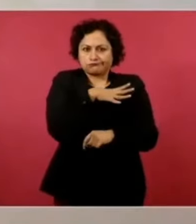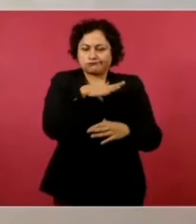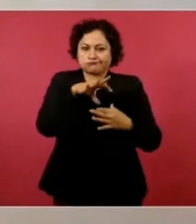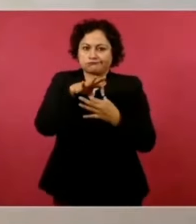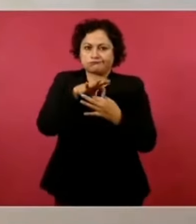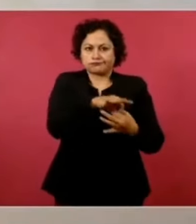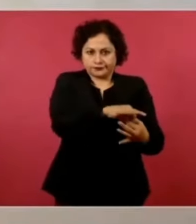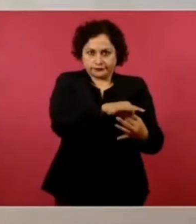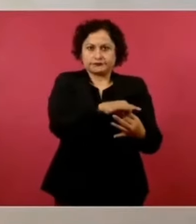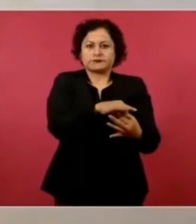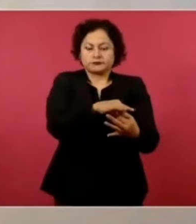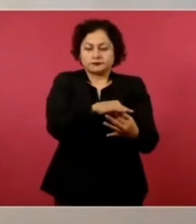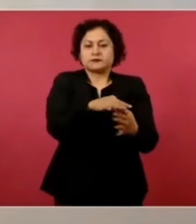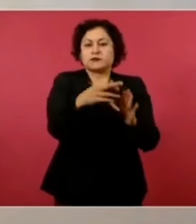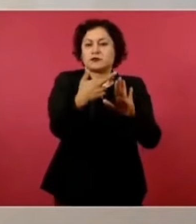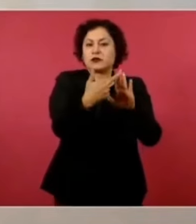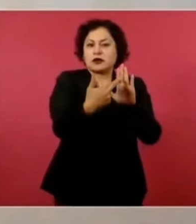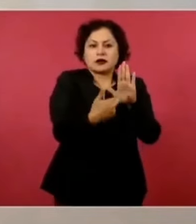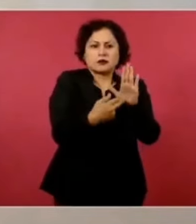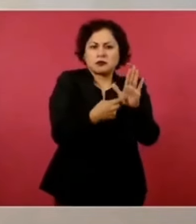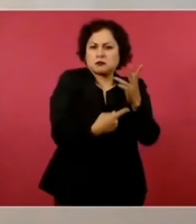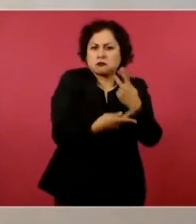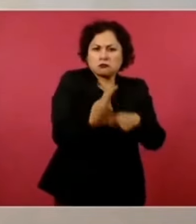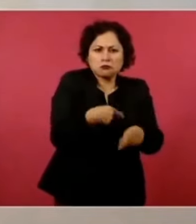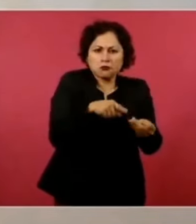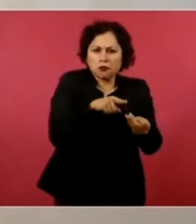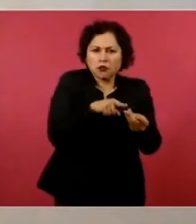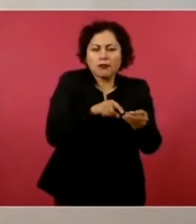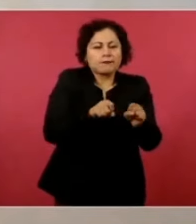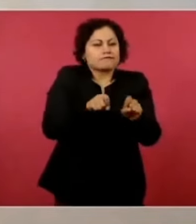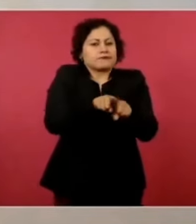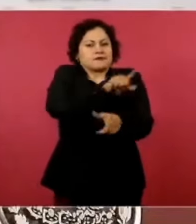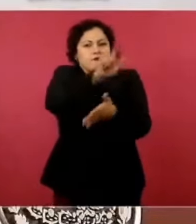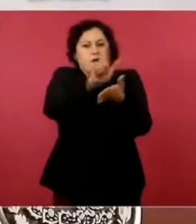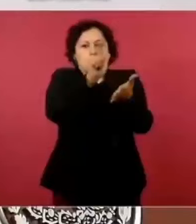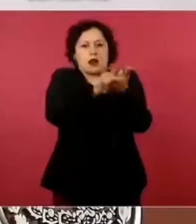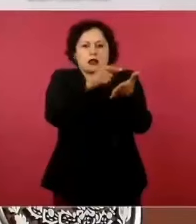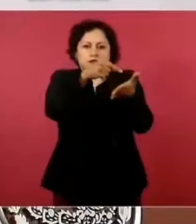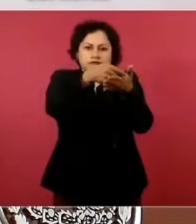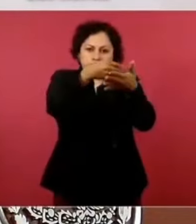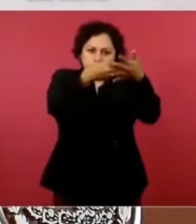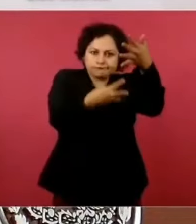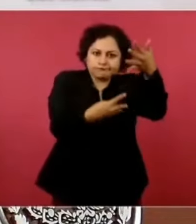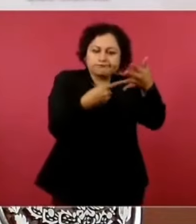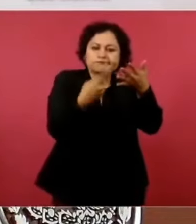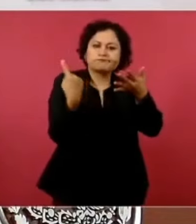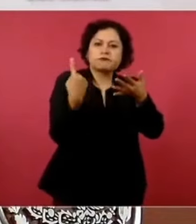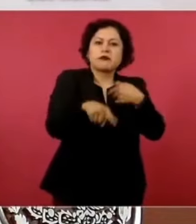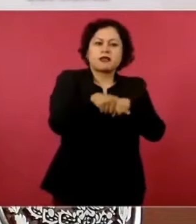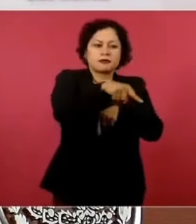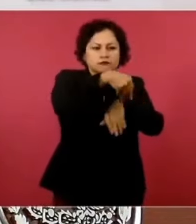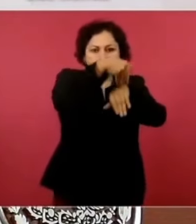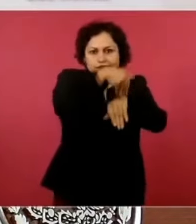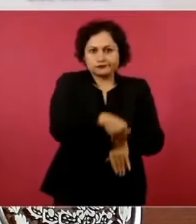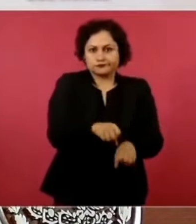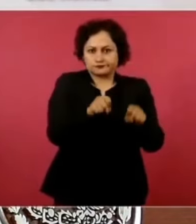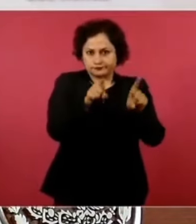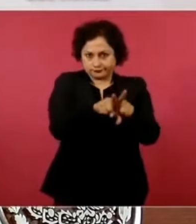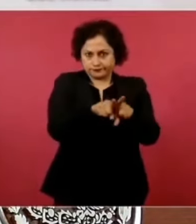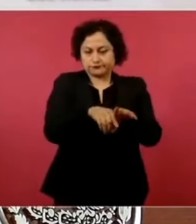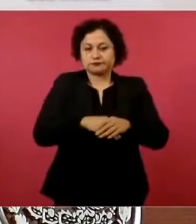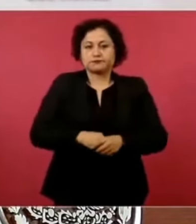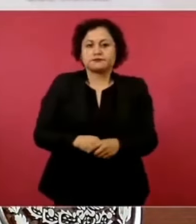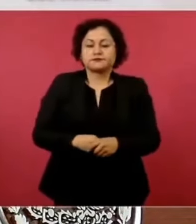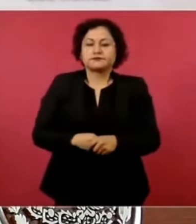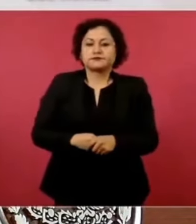de la ley. Entonces, la